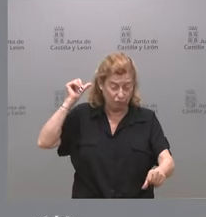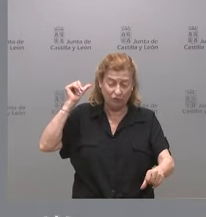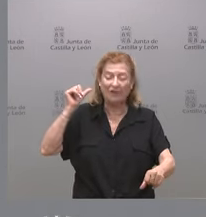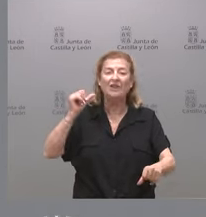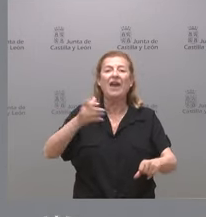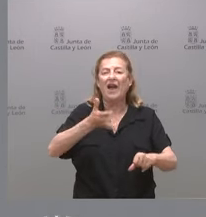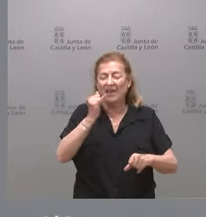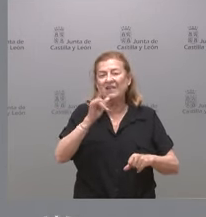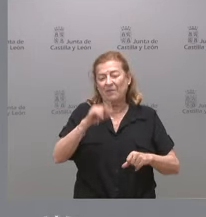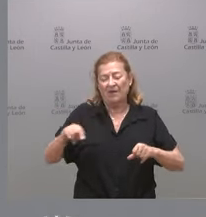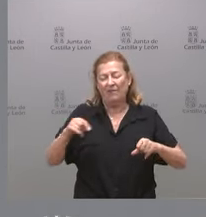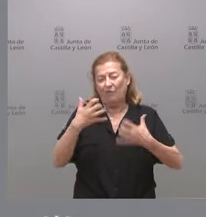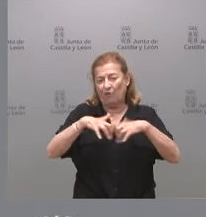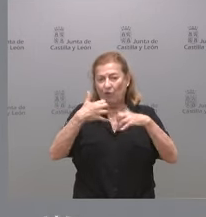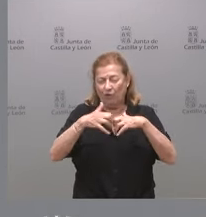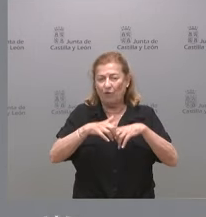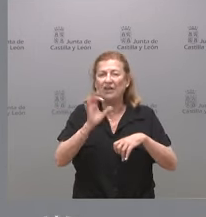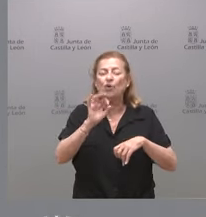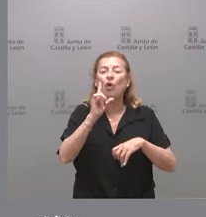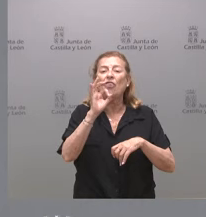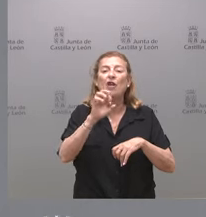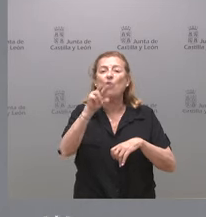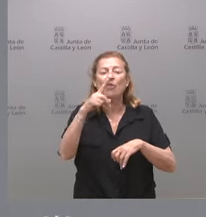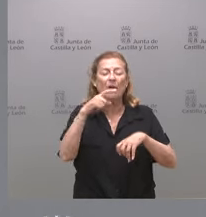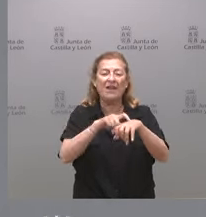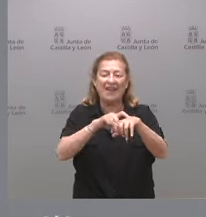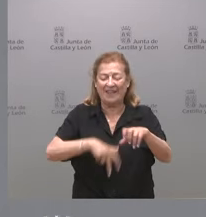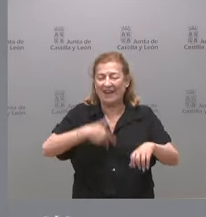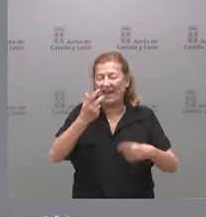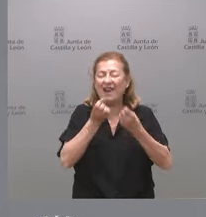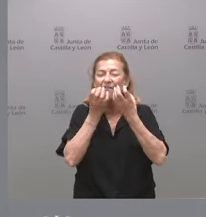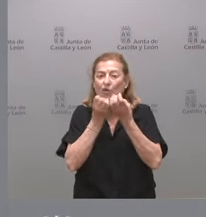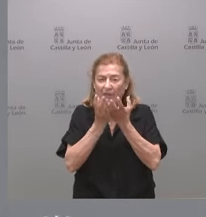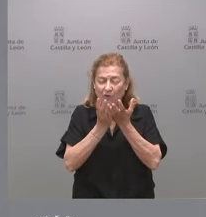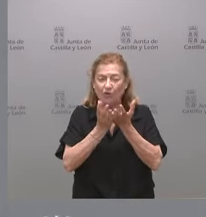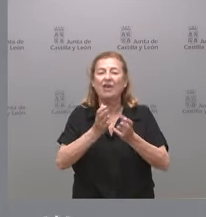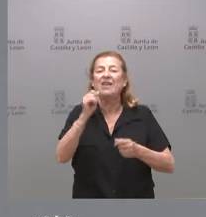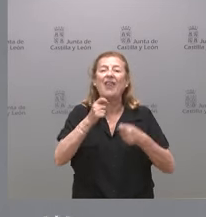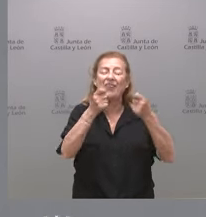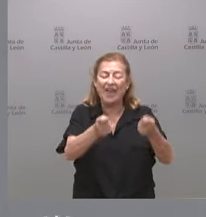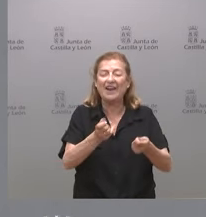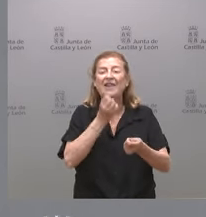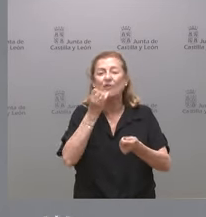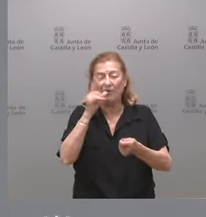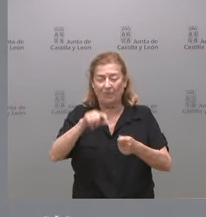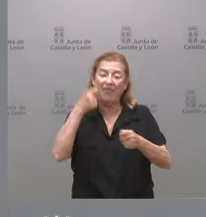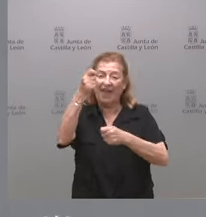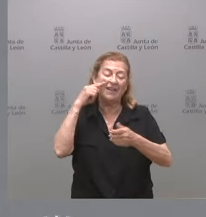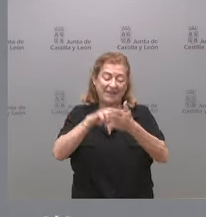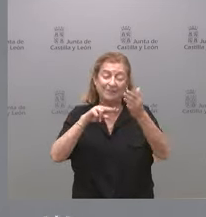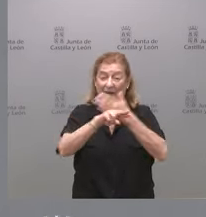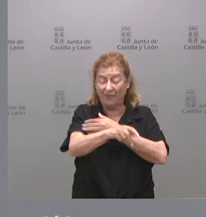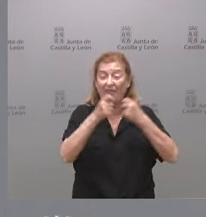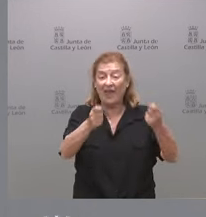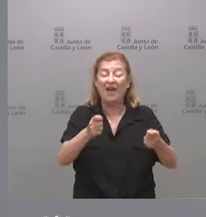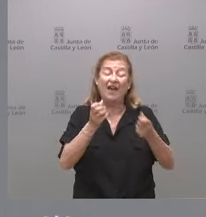Tenemos en marcha no solamente el 012 de carácter general de información y dar información es dar transparencia y dar información también